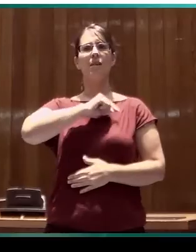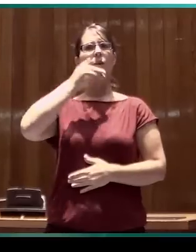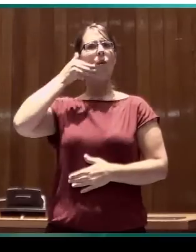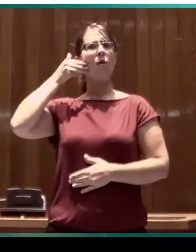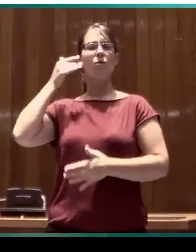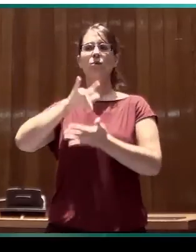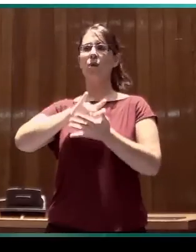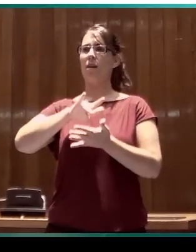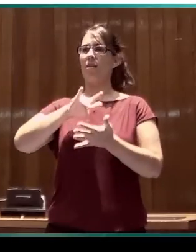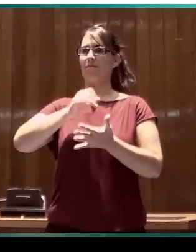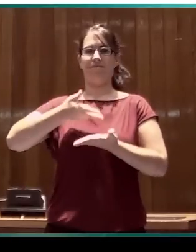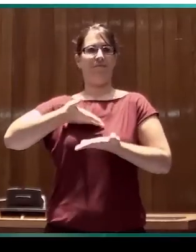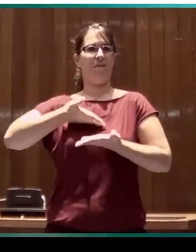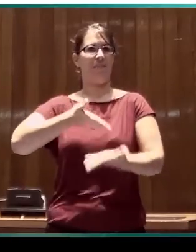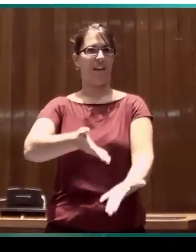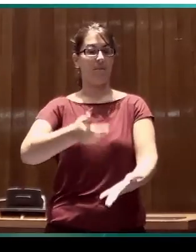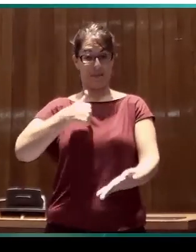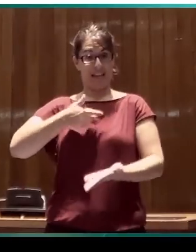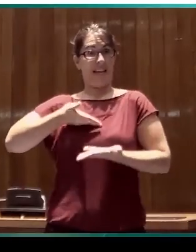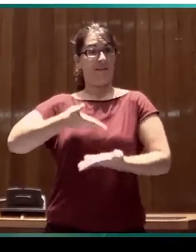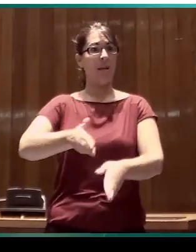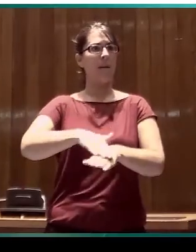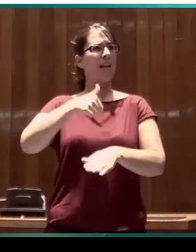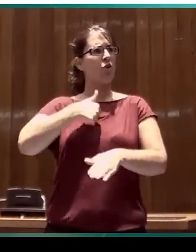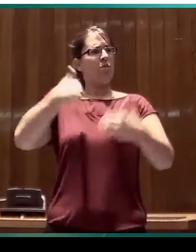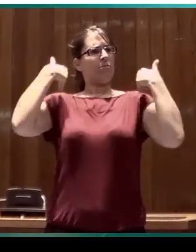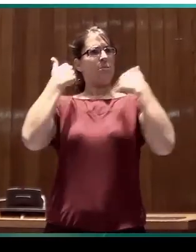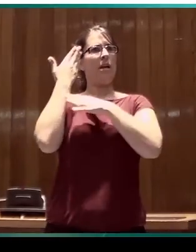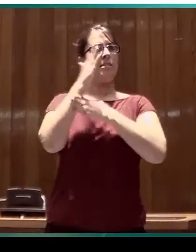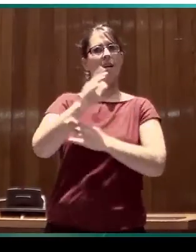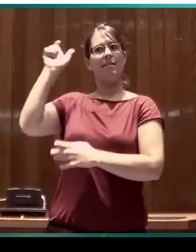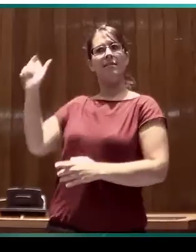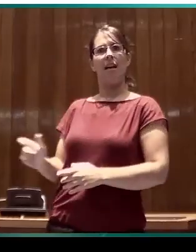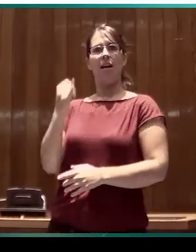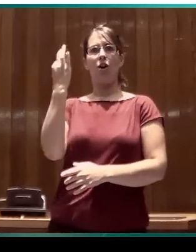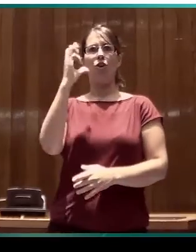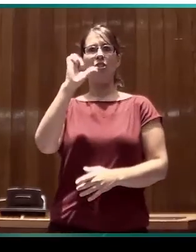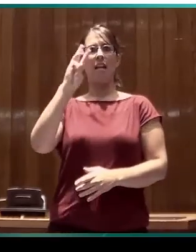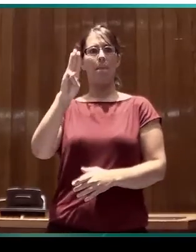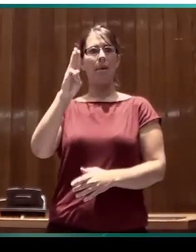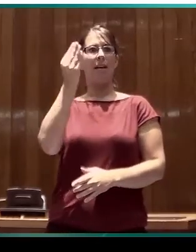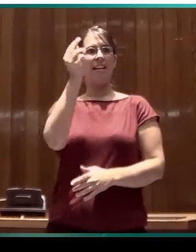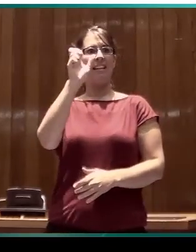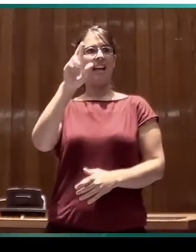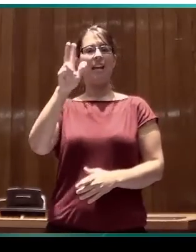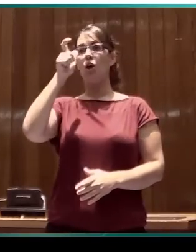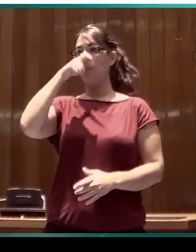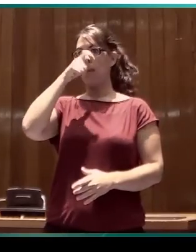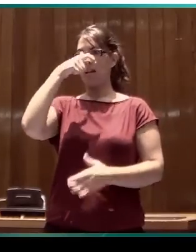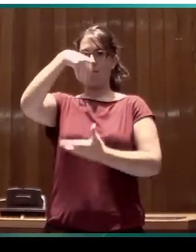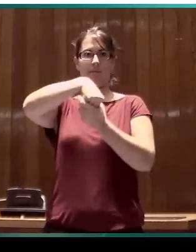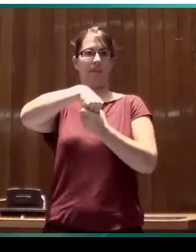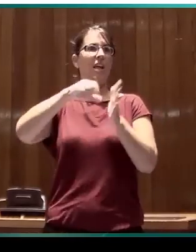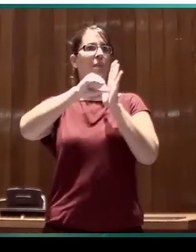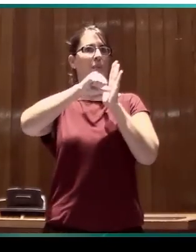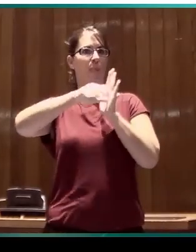invitada a presentar a Josep Kerr en este congreso del Centro de Normalización Lingüística sobre